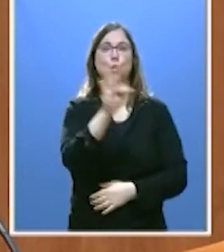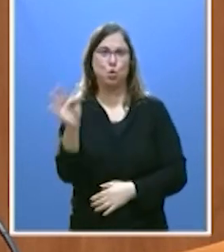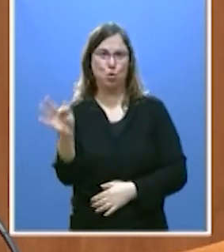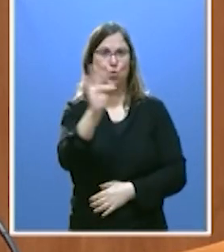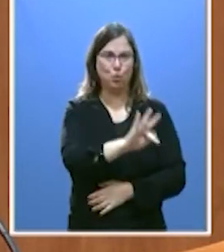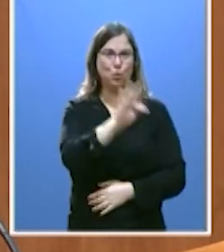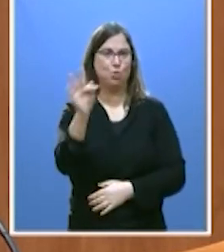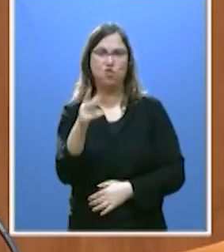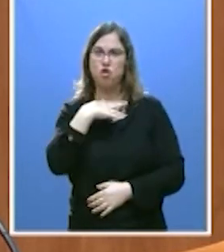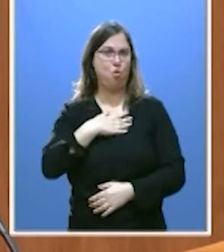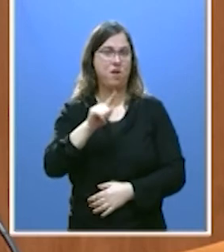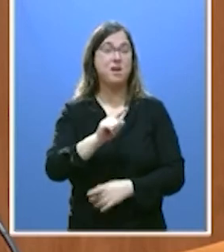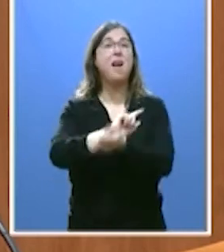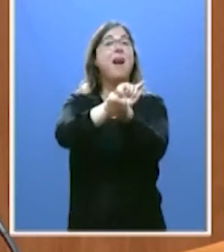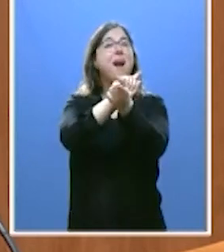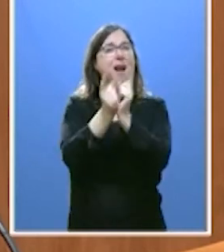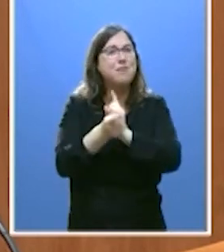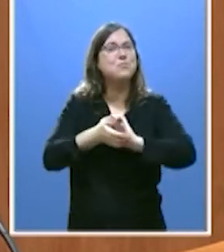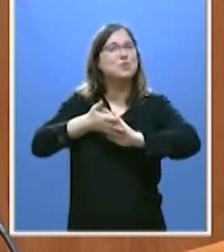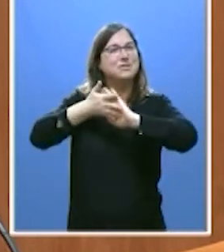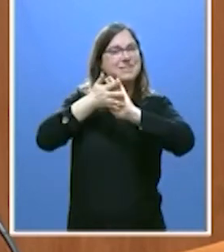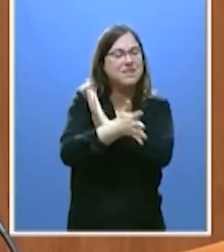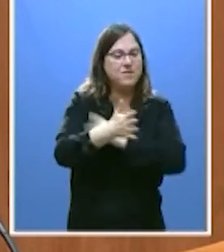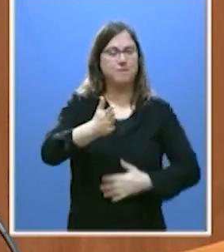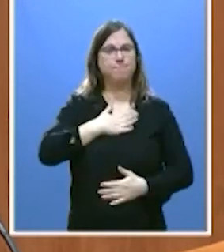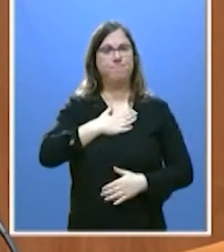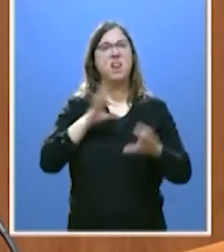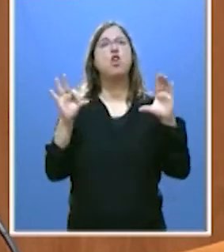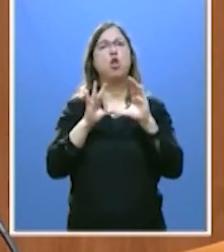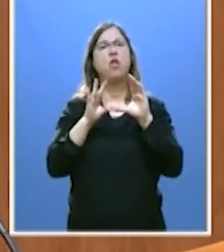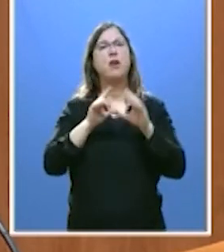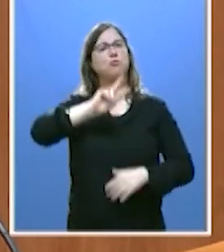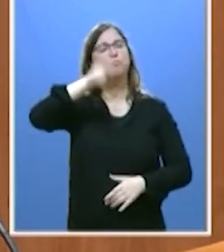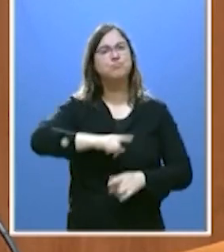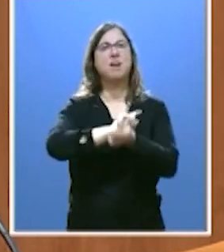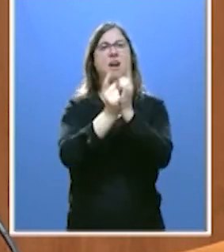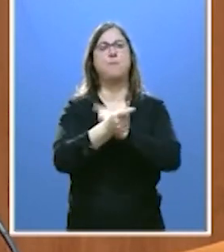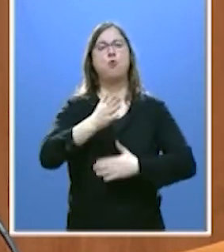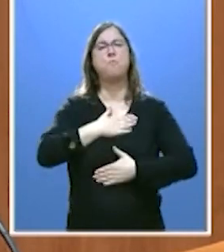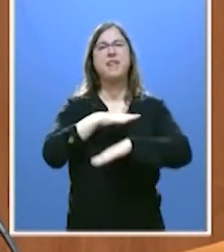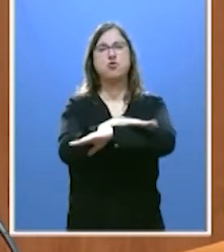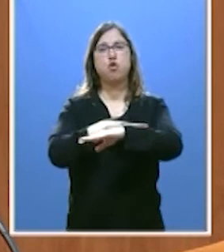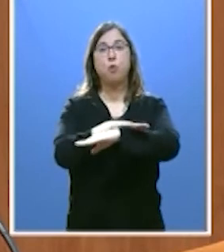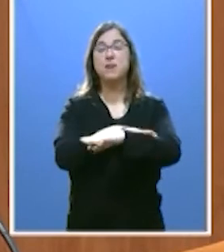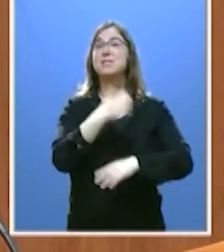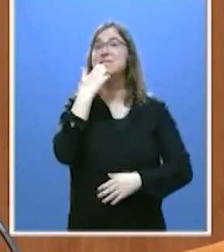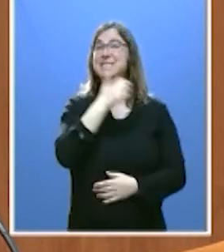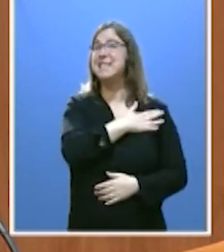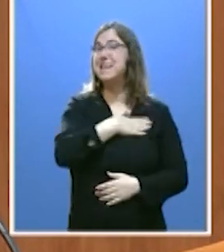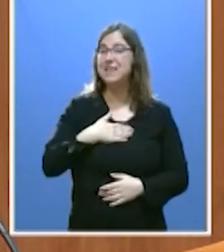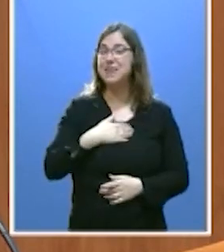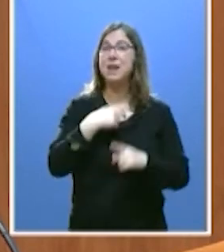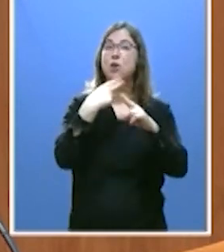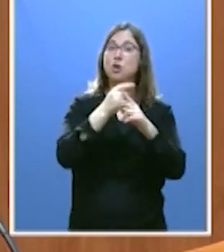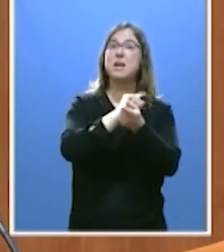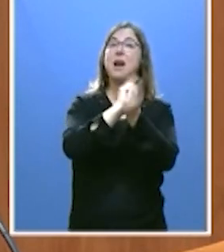señorías de ciudadanos, el cambio somos nosotros. Este es nuestro gobierno. Si quieren que las cosas sigan cambiando,